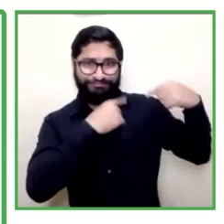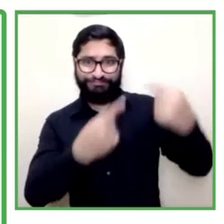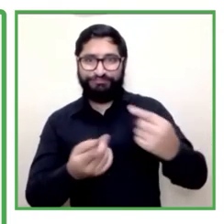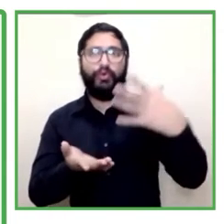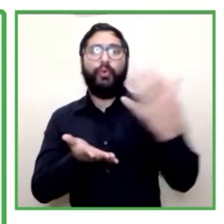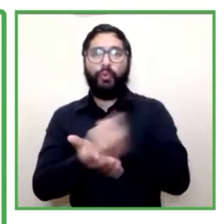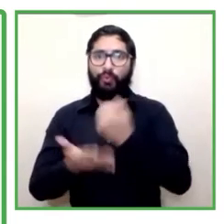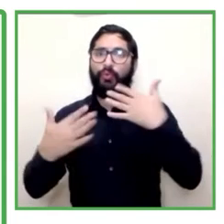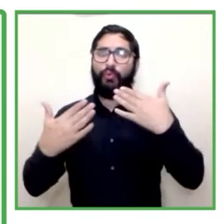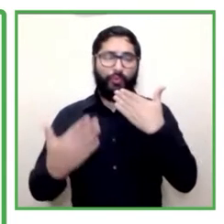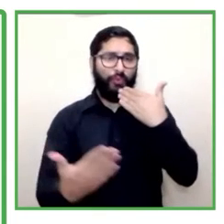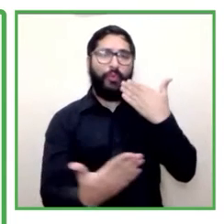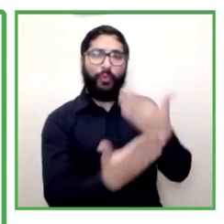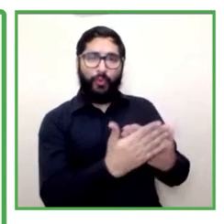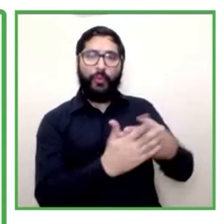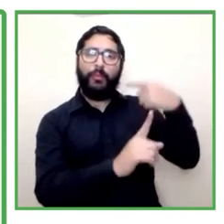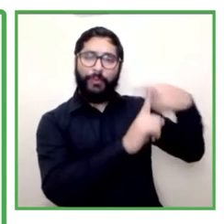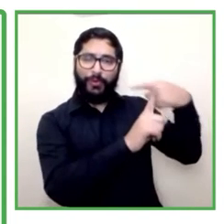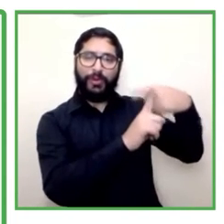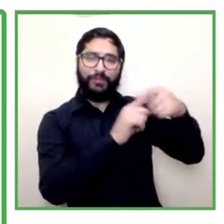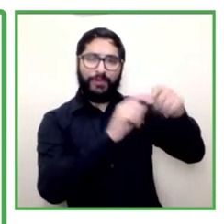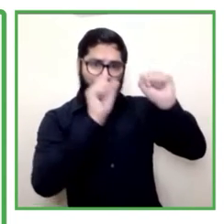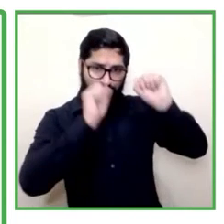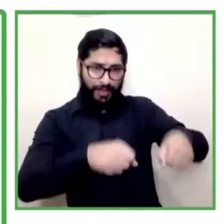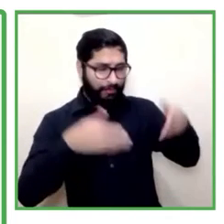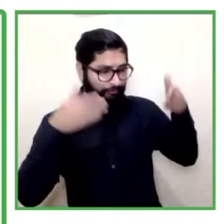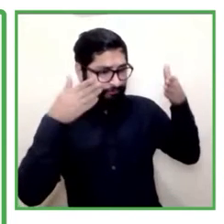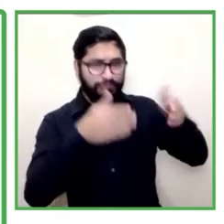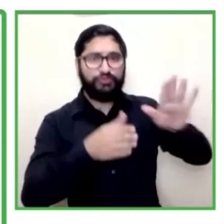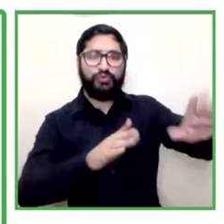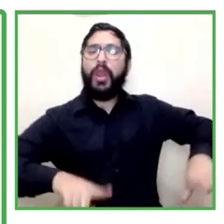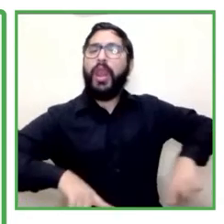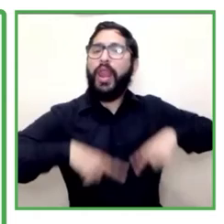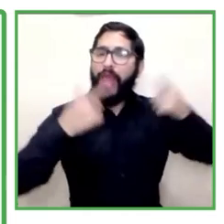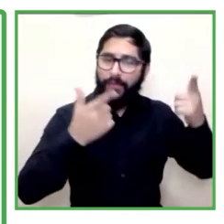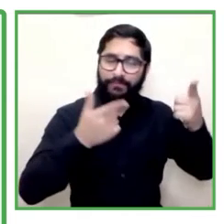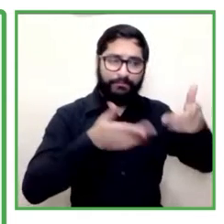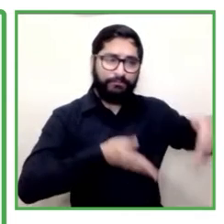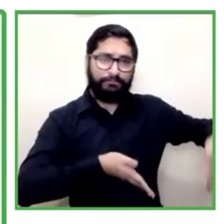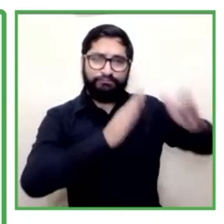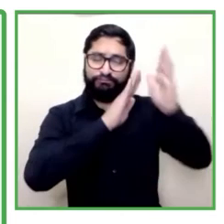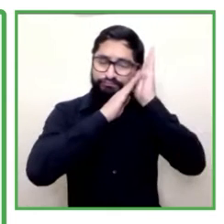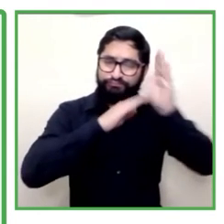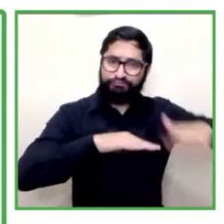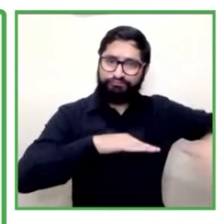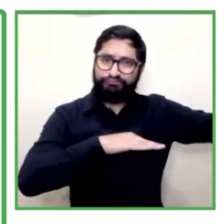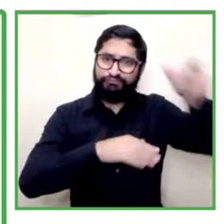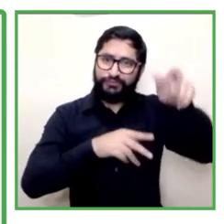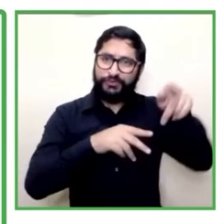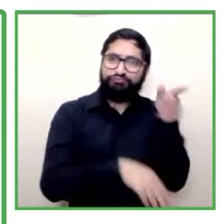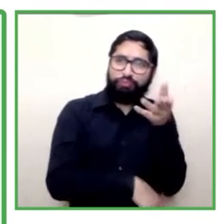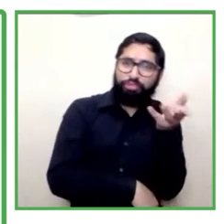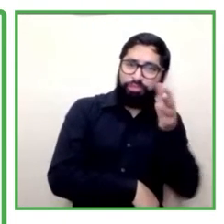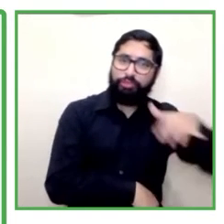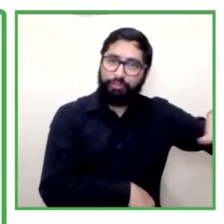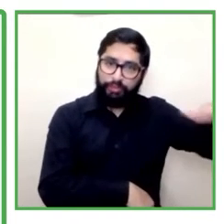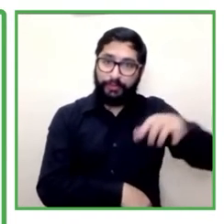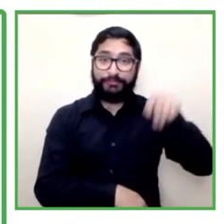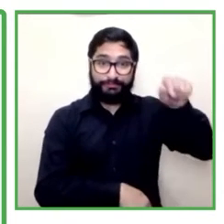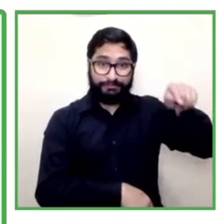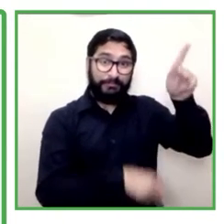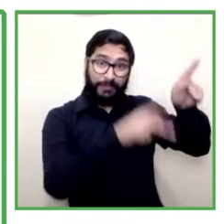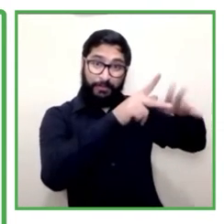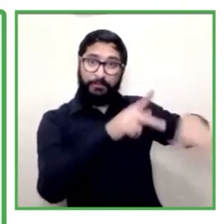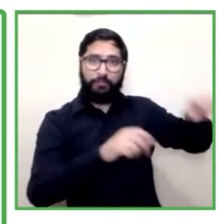no eran considerados en los espacios ambulatorios, sino que estaban psiquiatralizados y